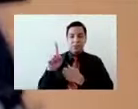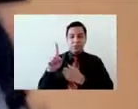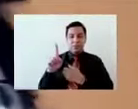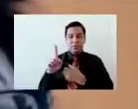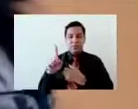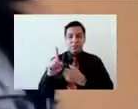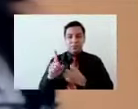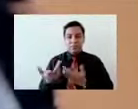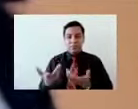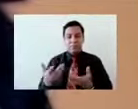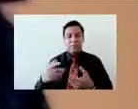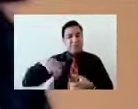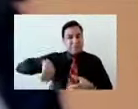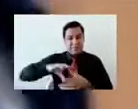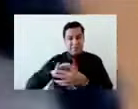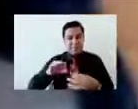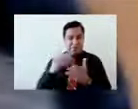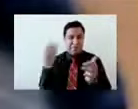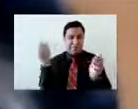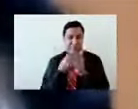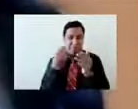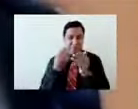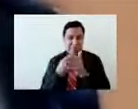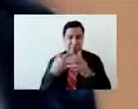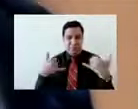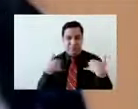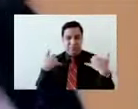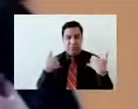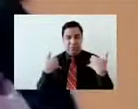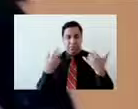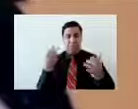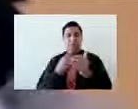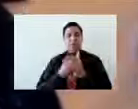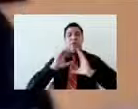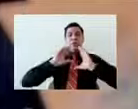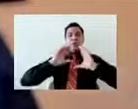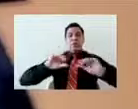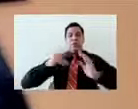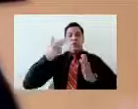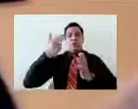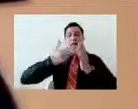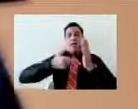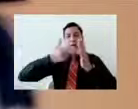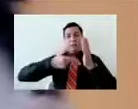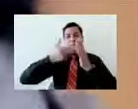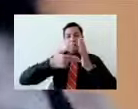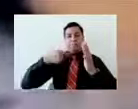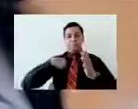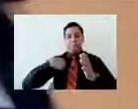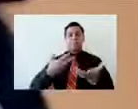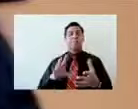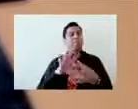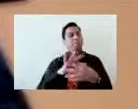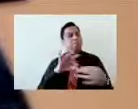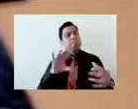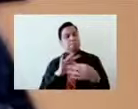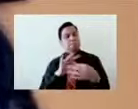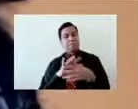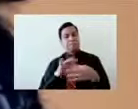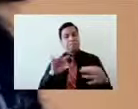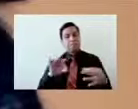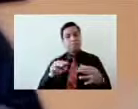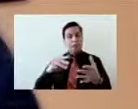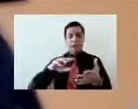social con jóvenes, modelos de intervención con jóvenes, y mi asignatura es un taller, les enseño a intervenir, ¿no? Con la aplicación de técnicas.